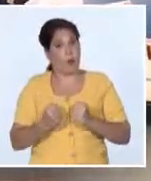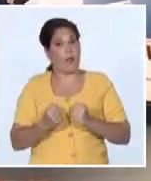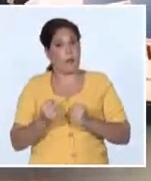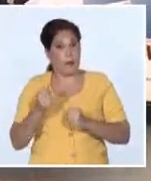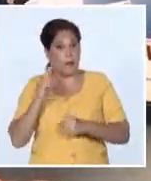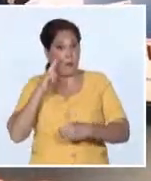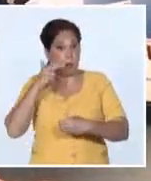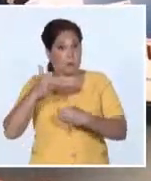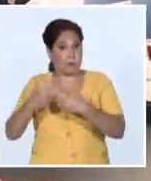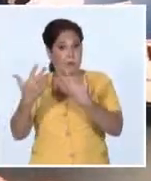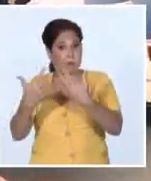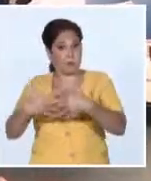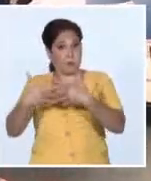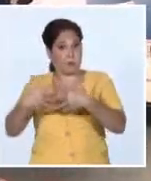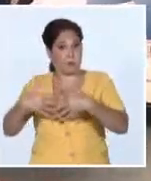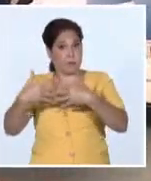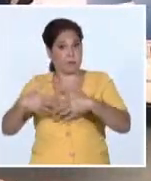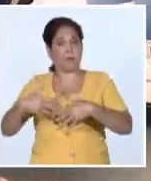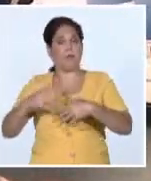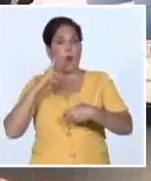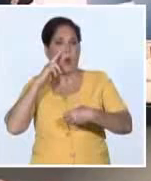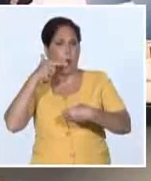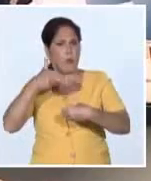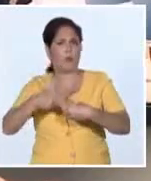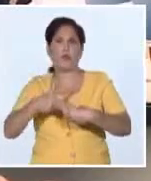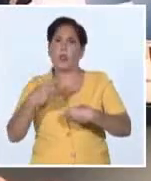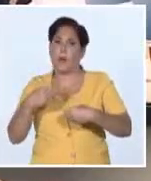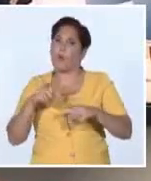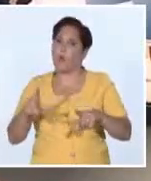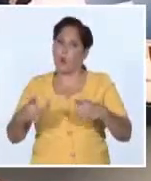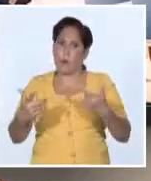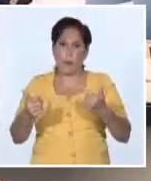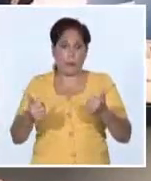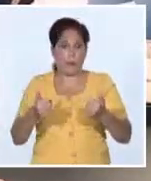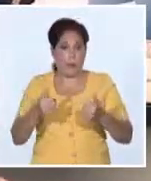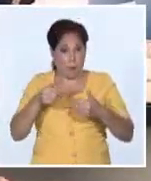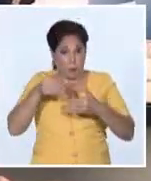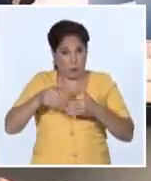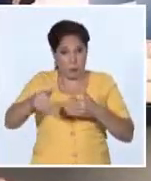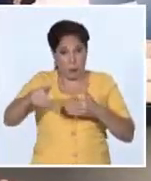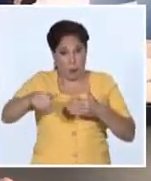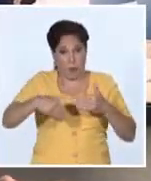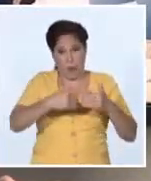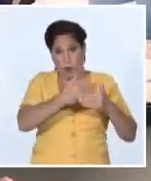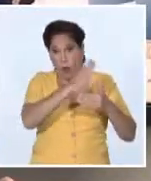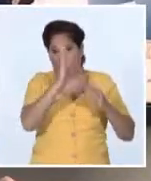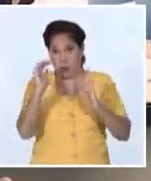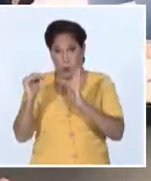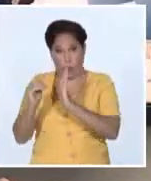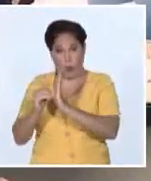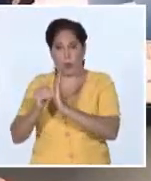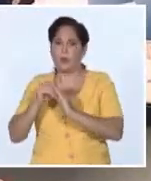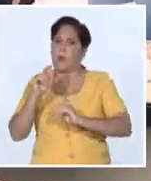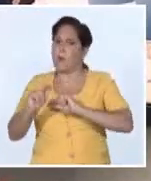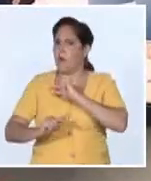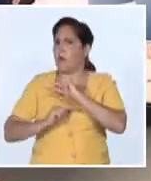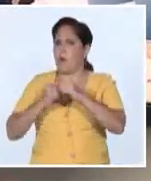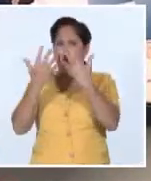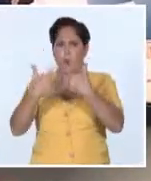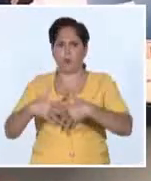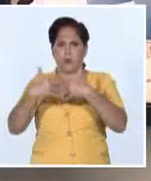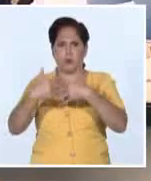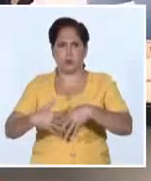esta generación y la logística de combustible se hace un poco más compleja. Pero en el transcurso del día también estamos estimando que eso se debe ir recuperando y por eso estamos